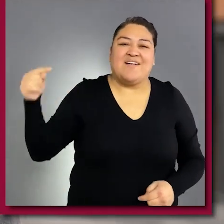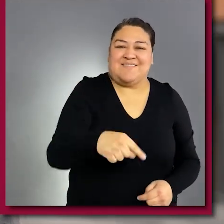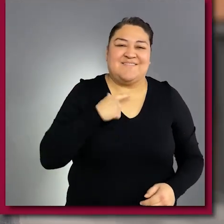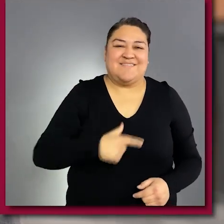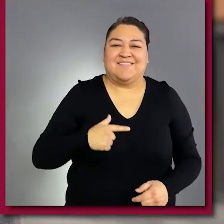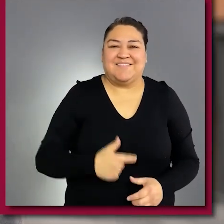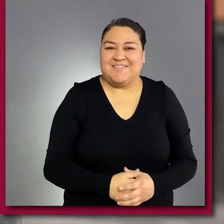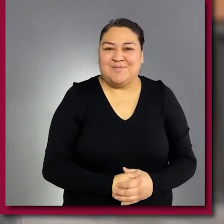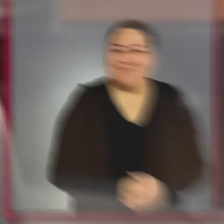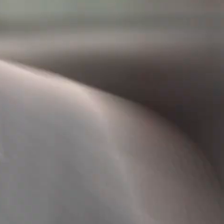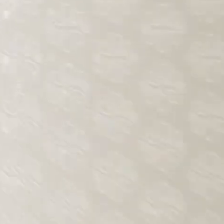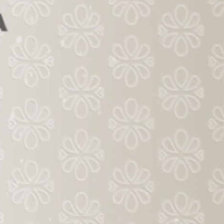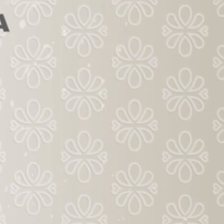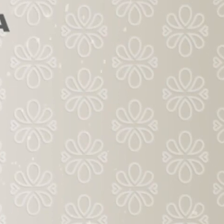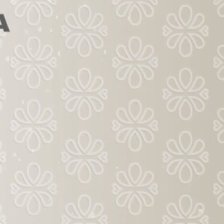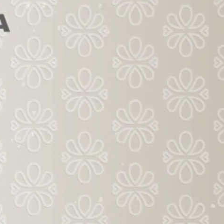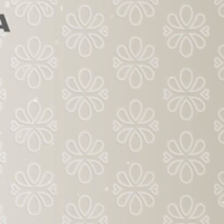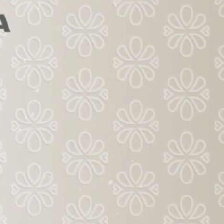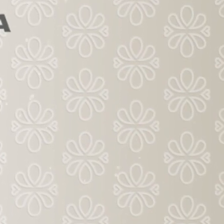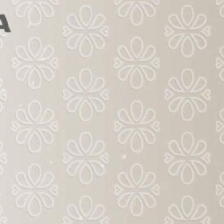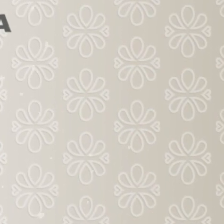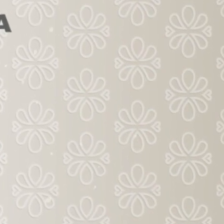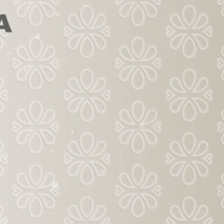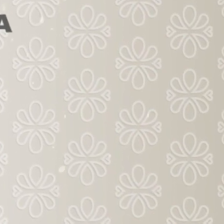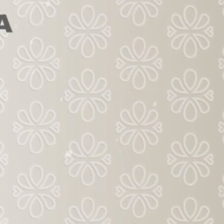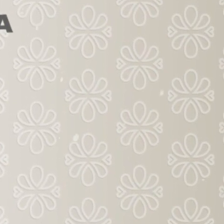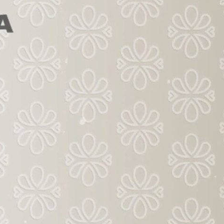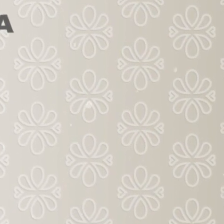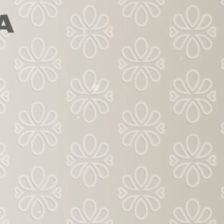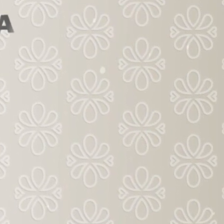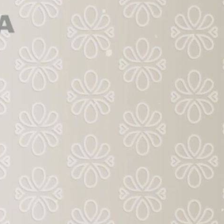poblano y tengo ganas de Puebla. Un gobierno de la gente que engrandece a Puebla. Gracias.